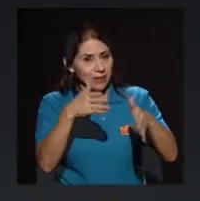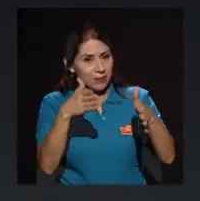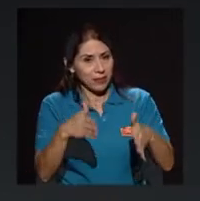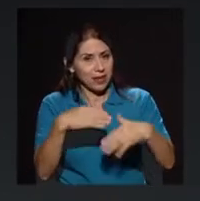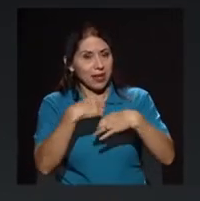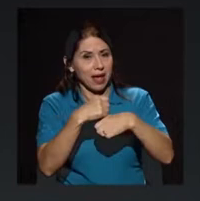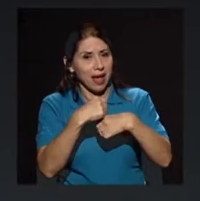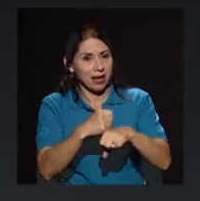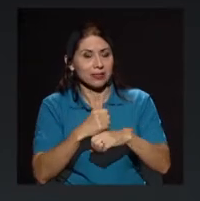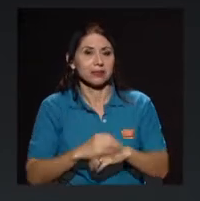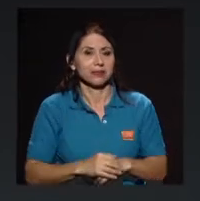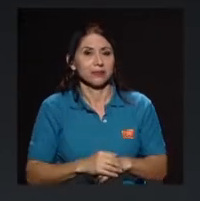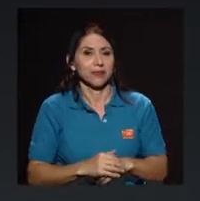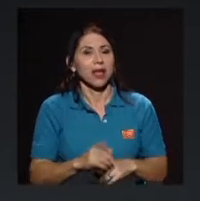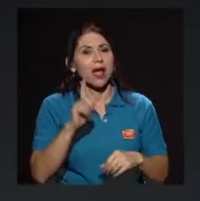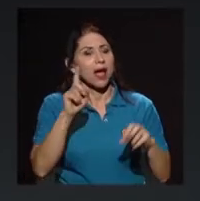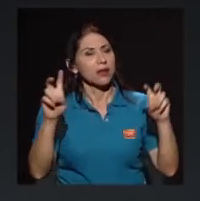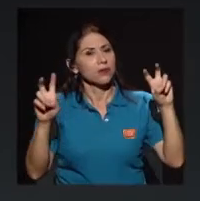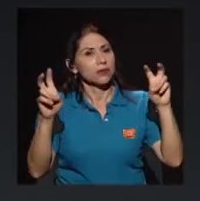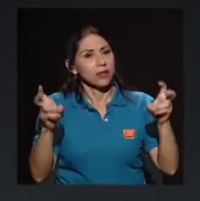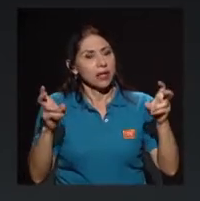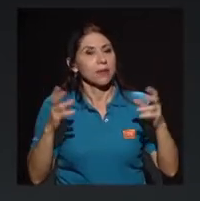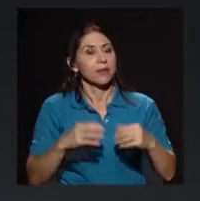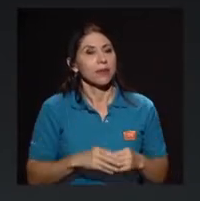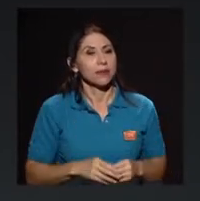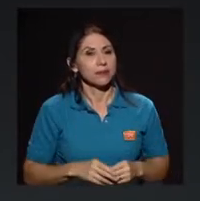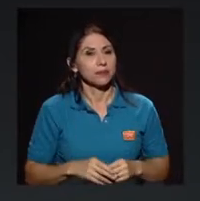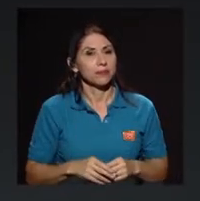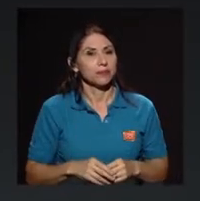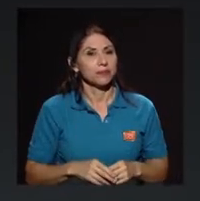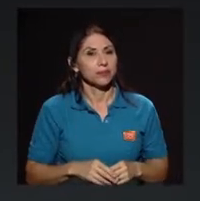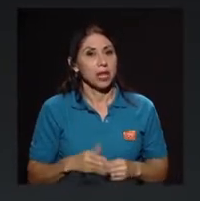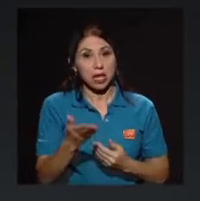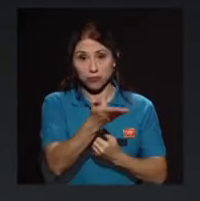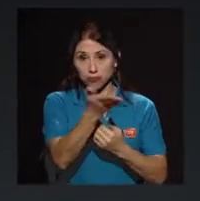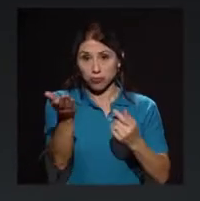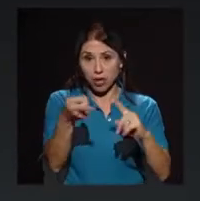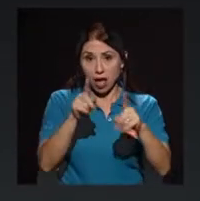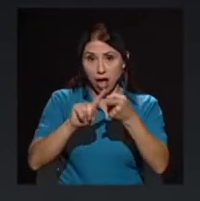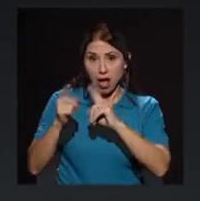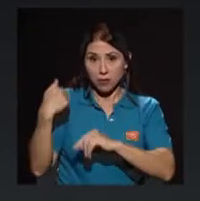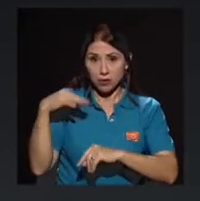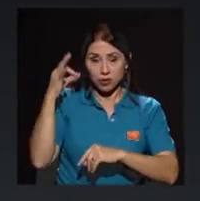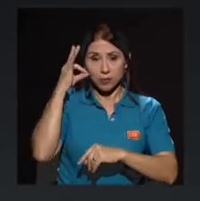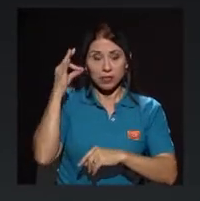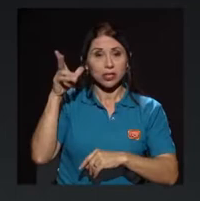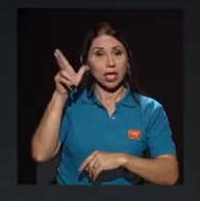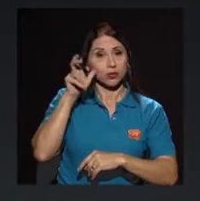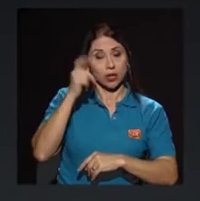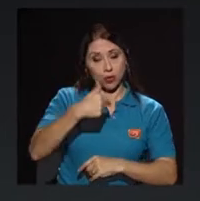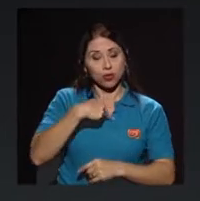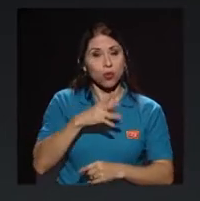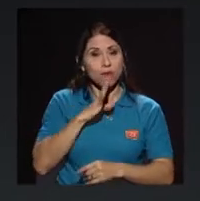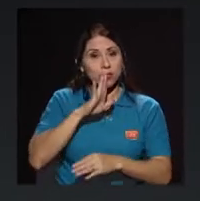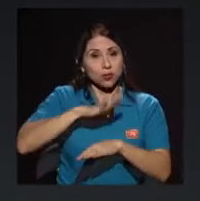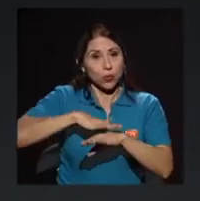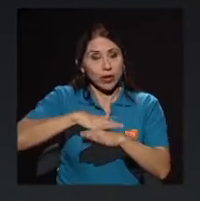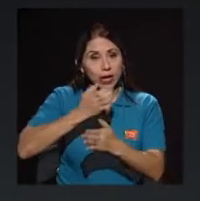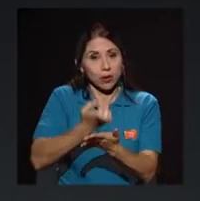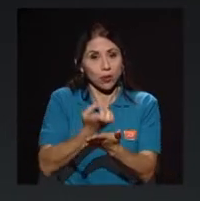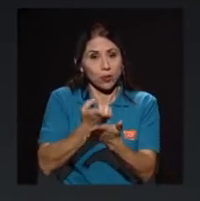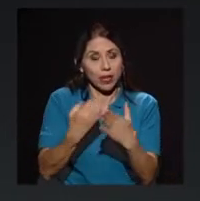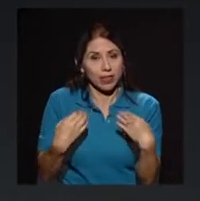hay un tema que las amigas y amigos que me han oído hablar de economía de la salud en el pasado,